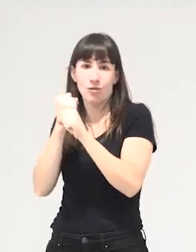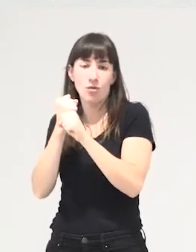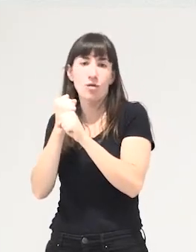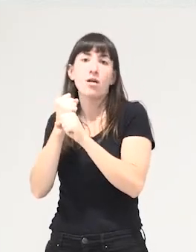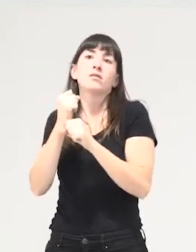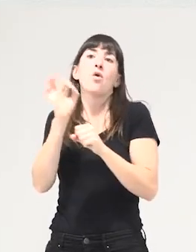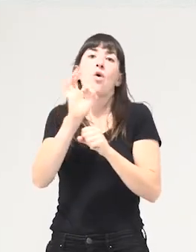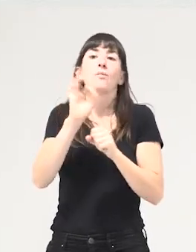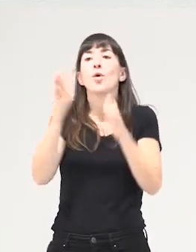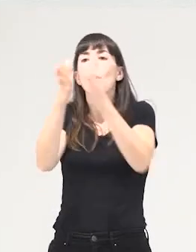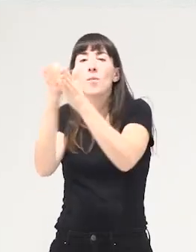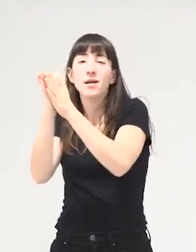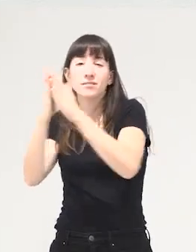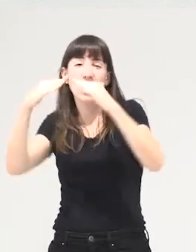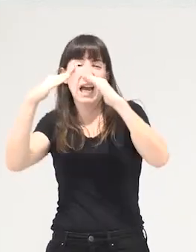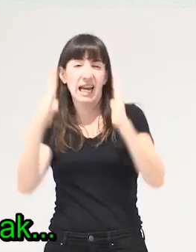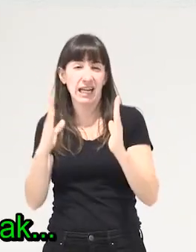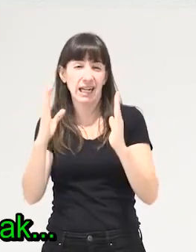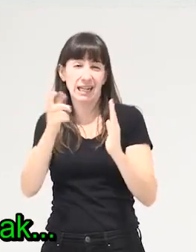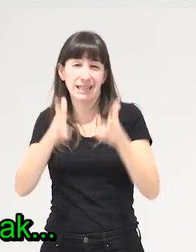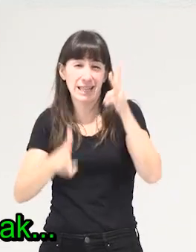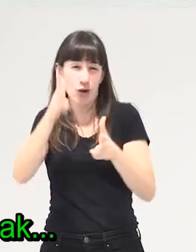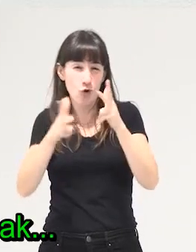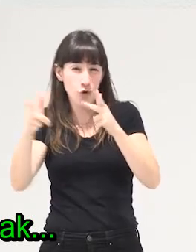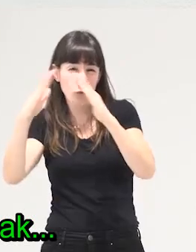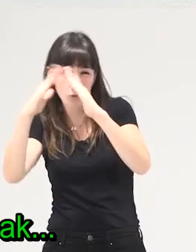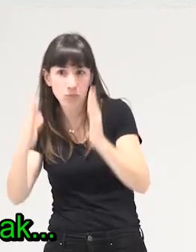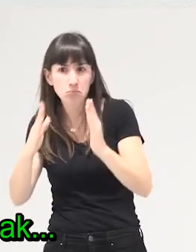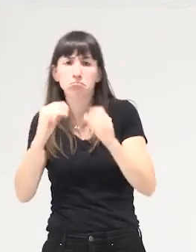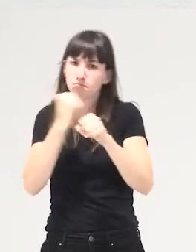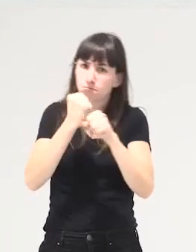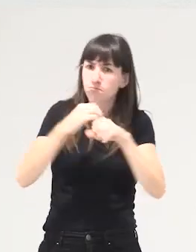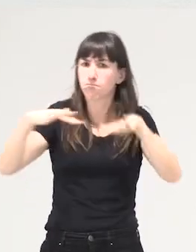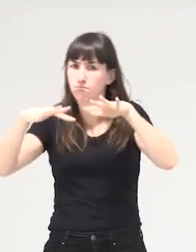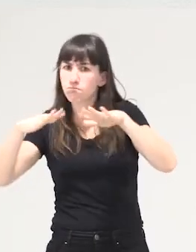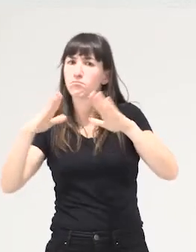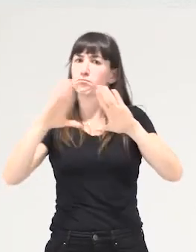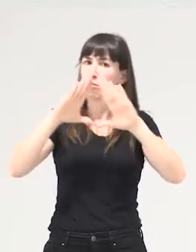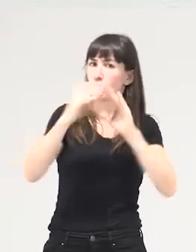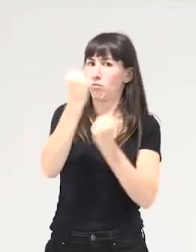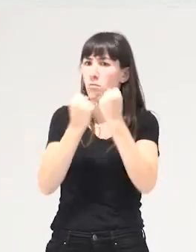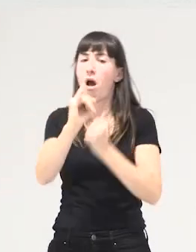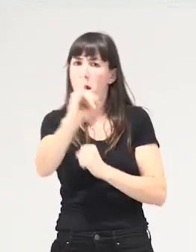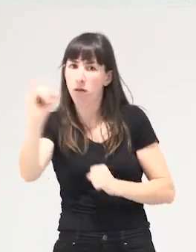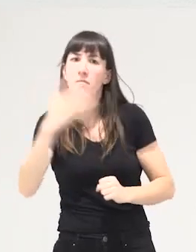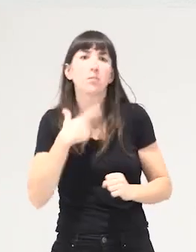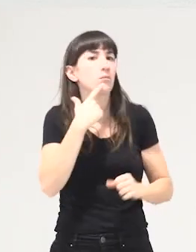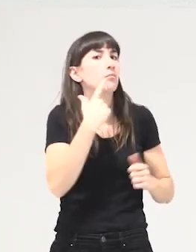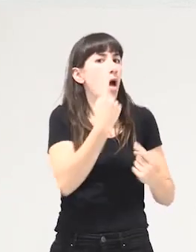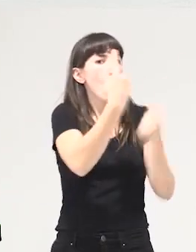baserritarras que están construyendo economía feminista como por ejemplo Chaldeco y Makumeak o no significa que no haya compañeras